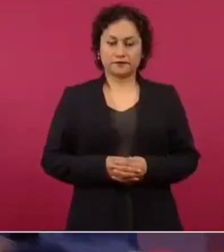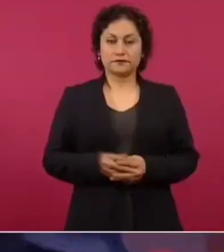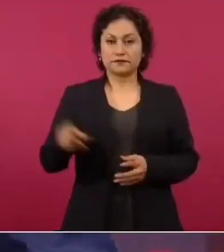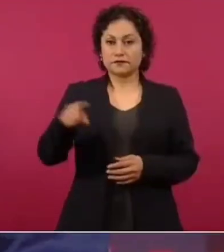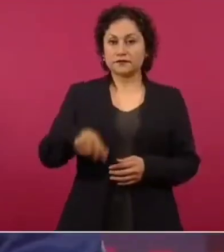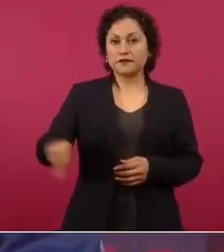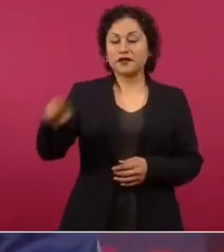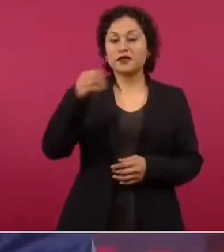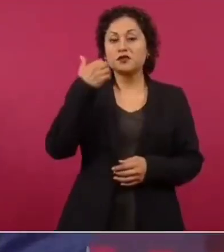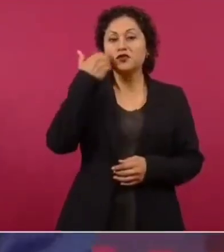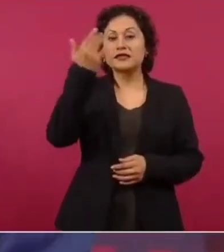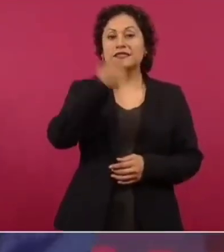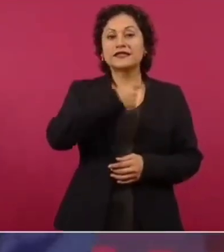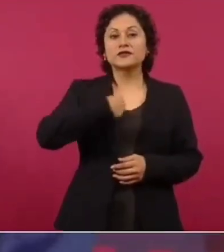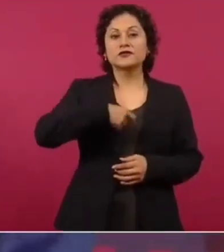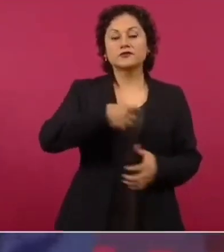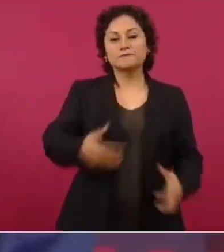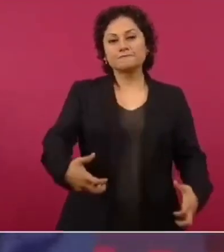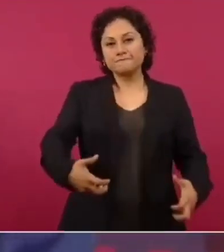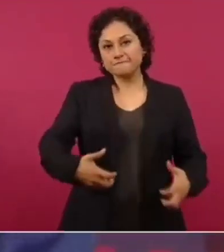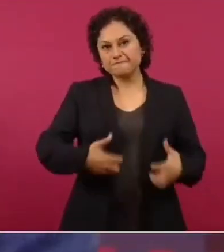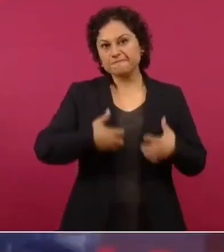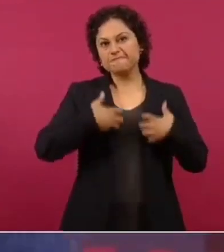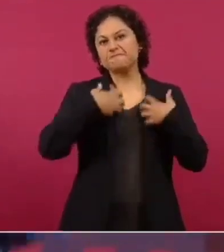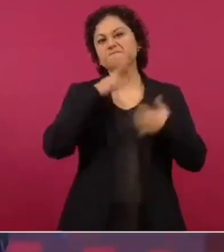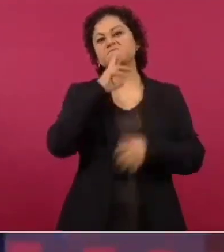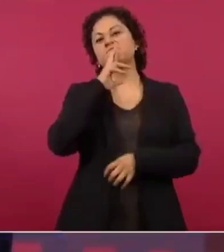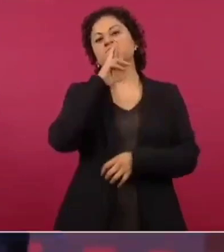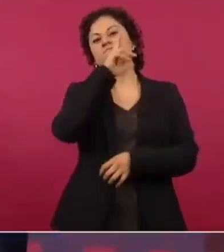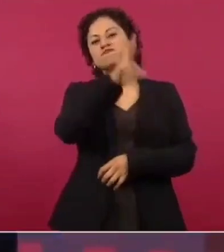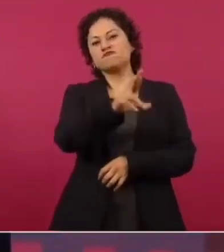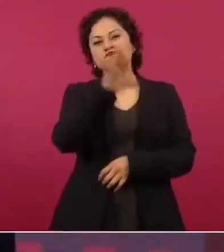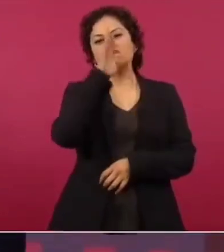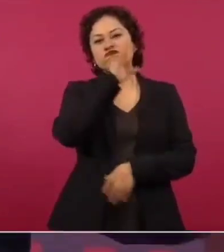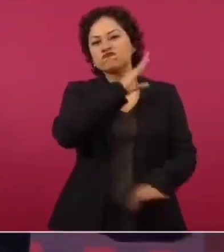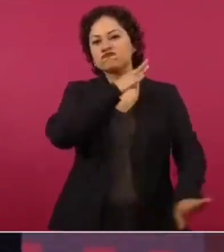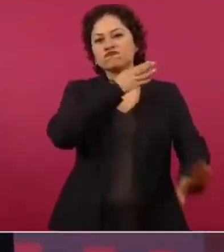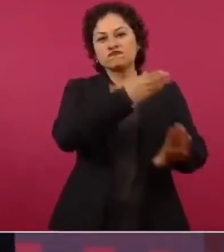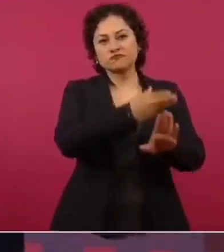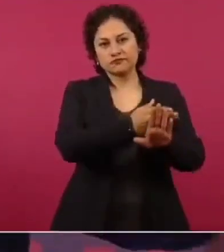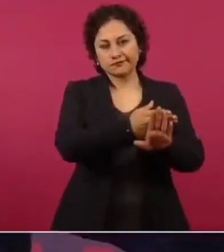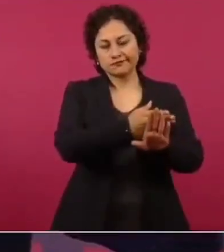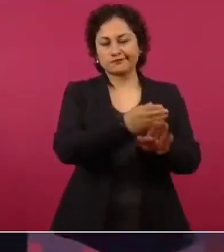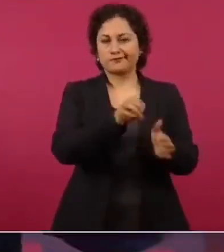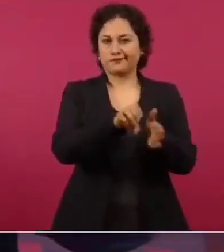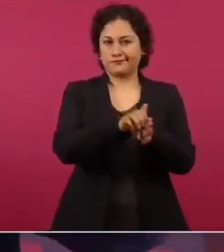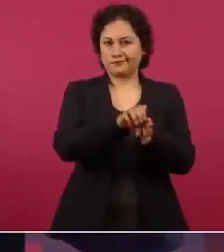contestemos mal, que es el caso de